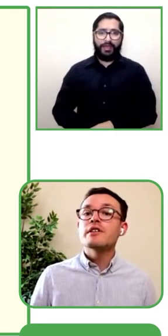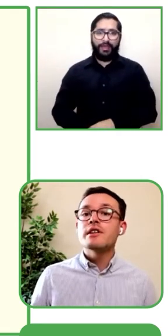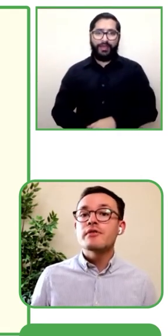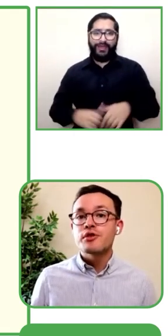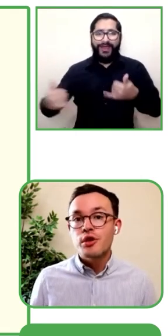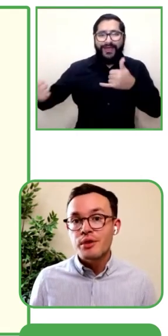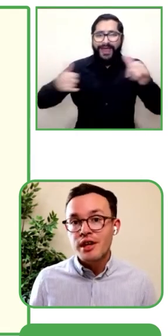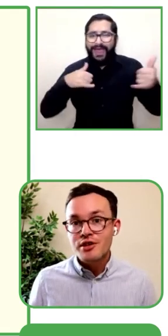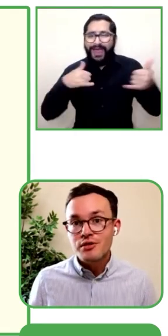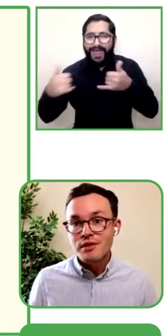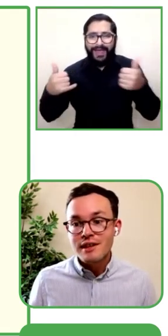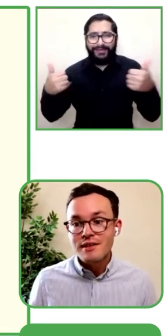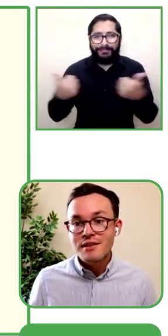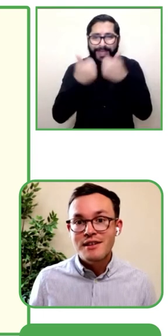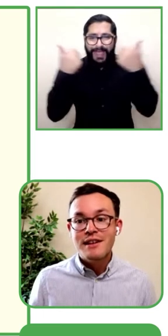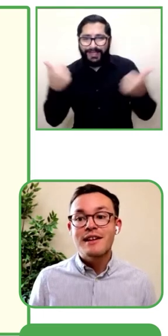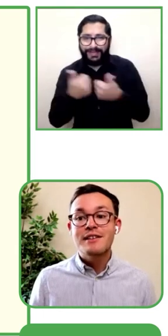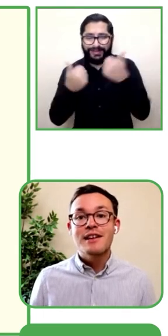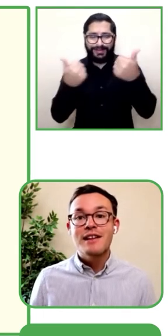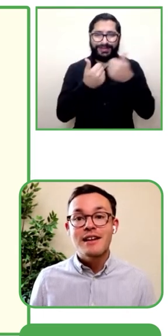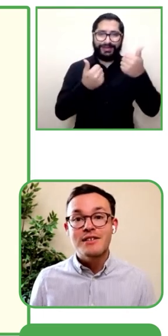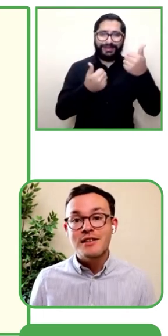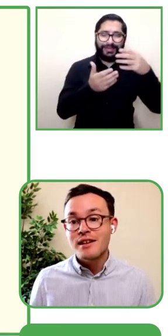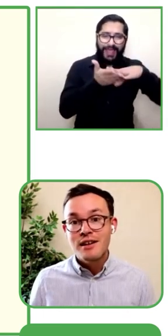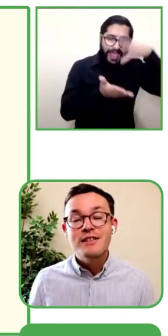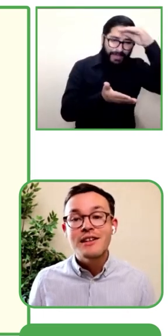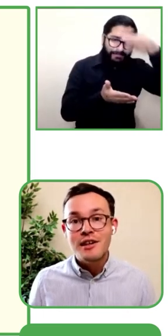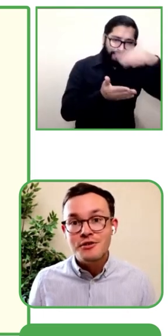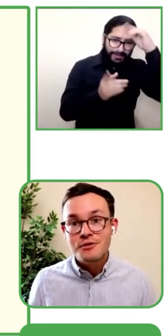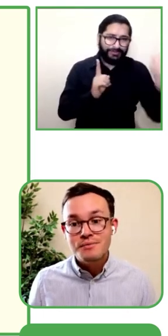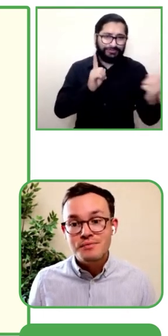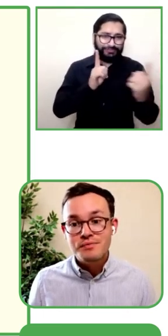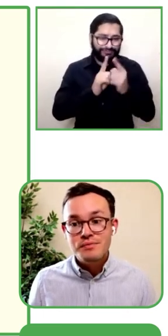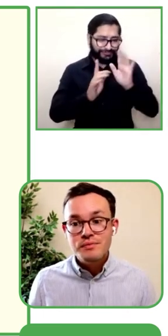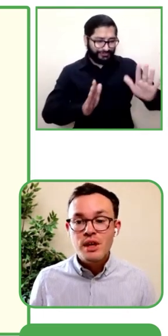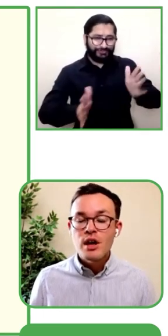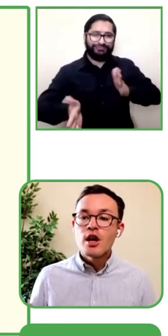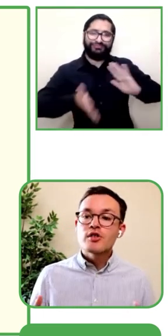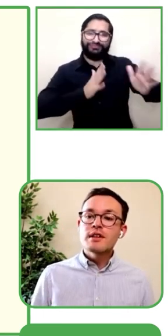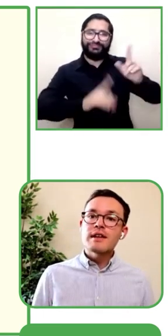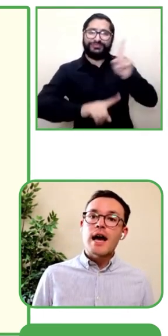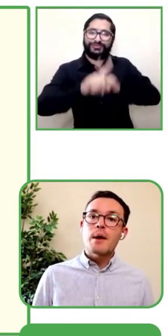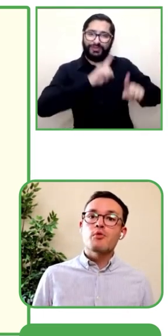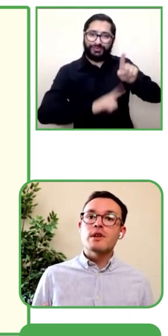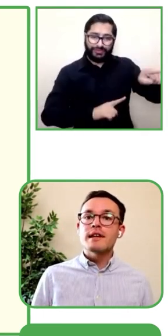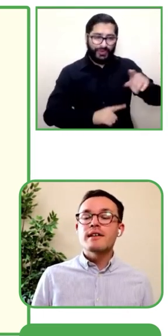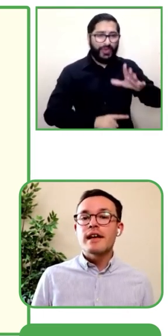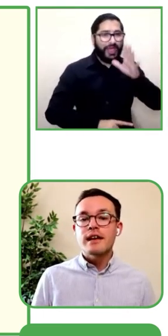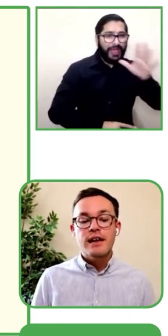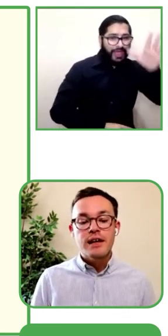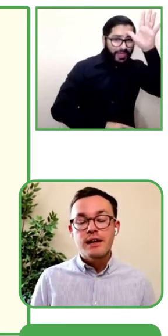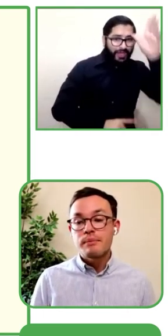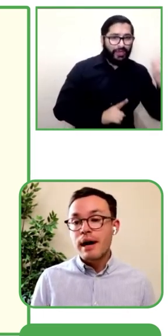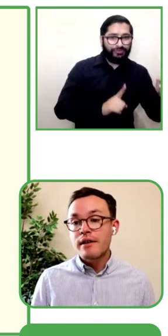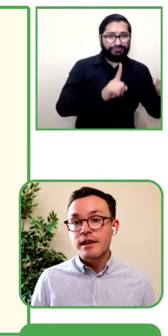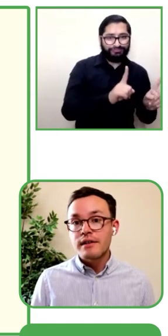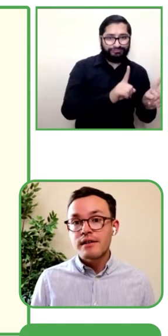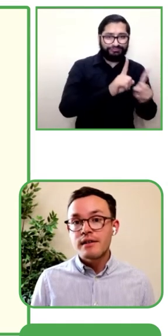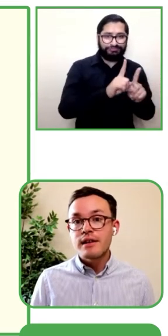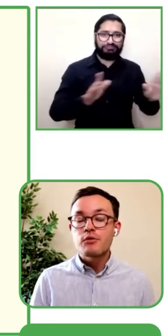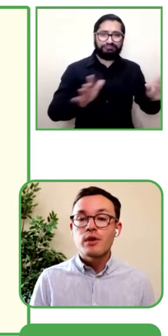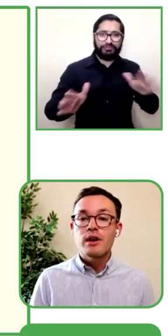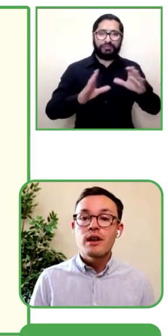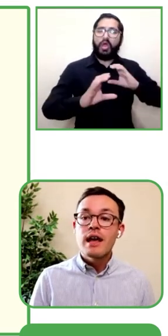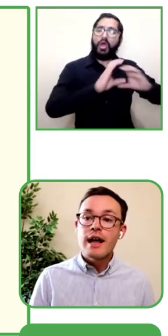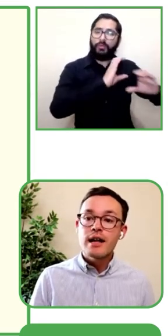Por ejemplo, si es que su hijo tiene tres años se va a comunicar de una forma versus